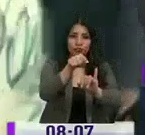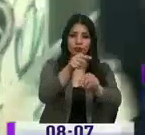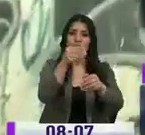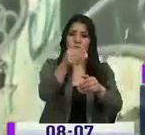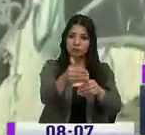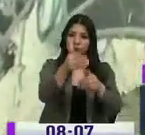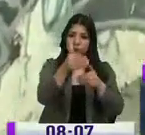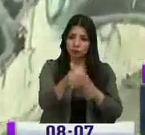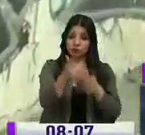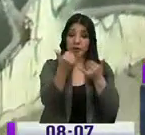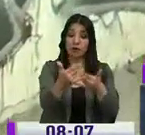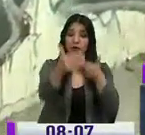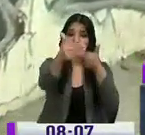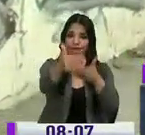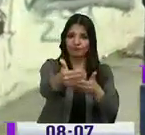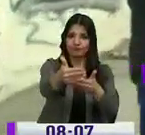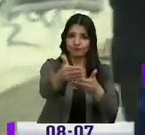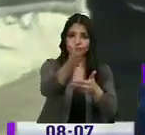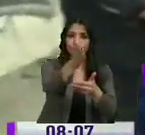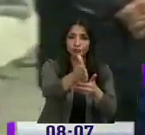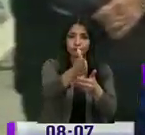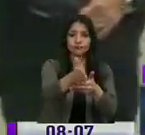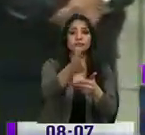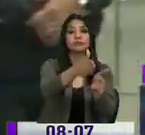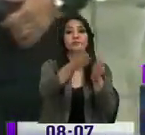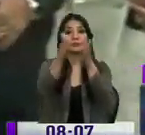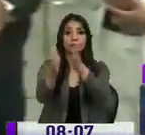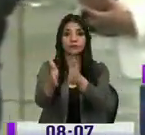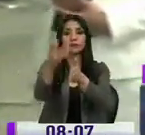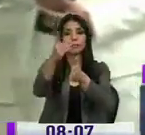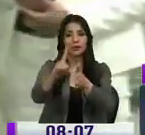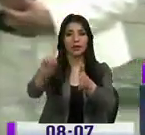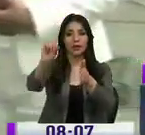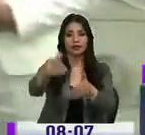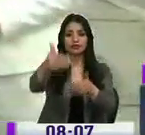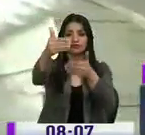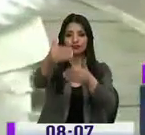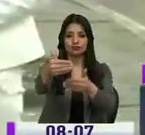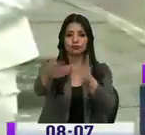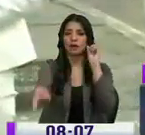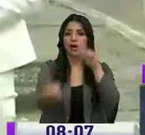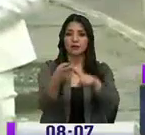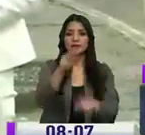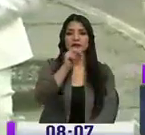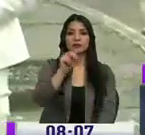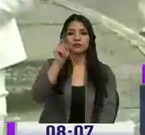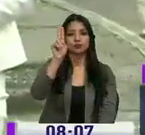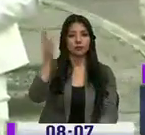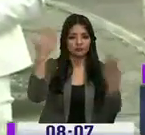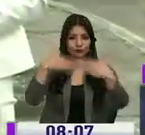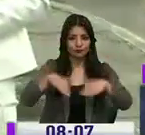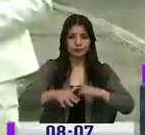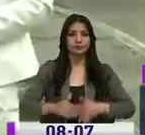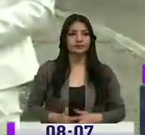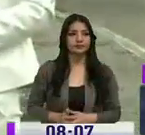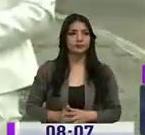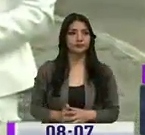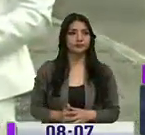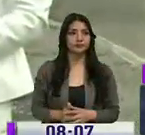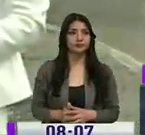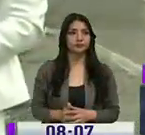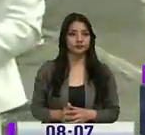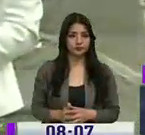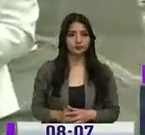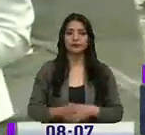hoy día a cerrar el carril derecho. Con eso tendríamos avanzado hasta las Naciones Unidas. Los